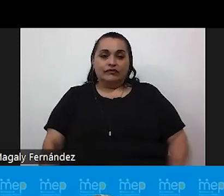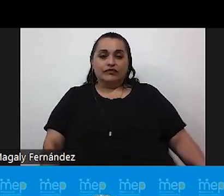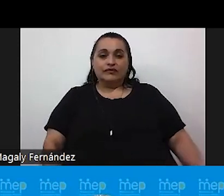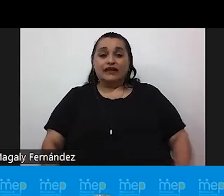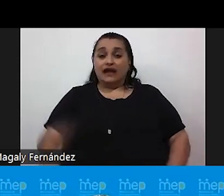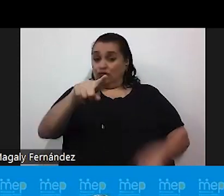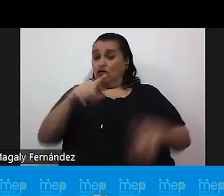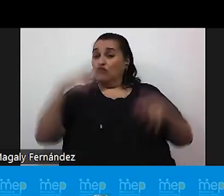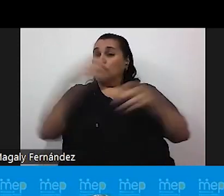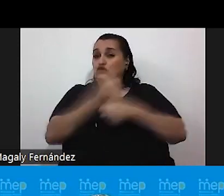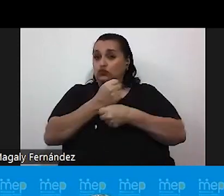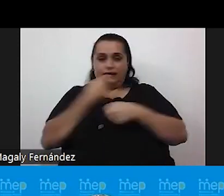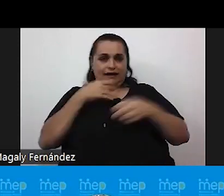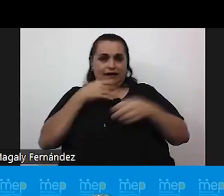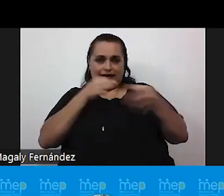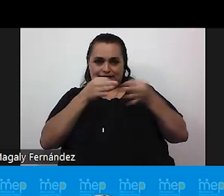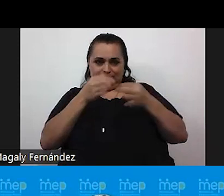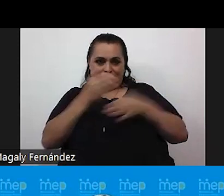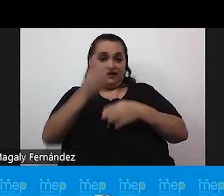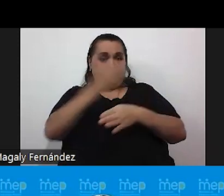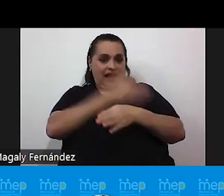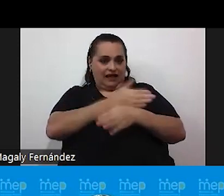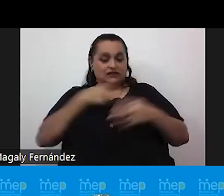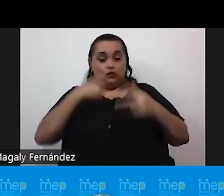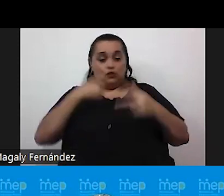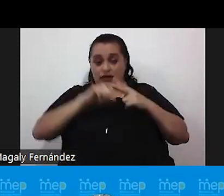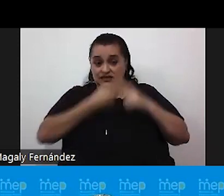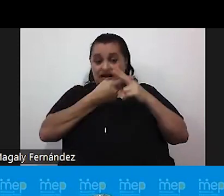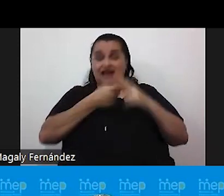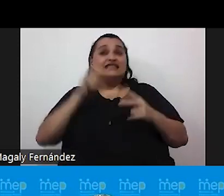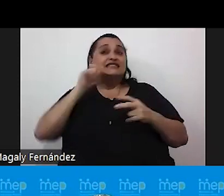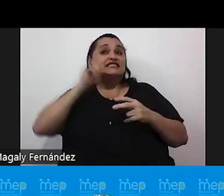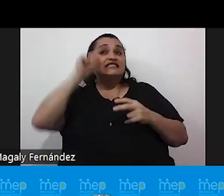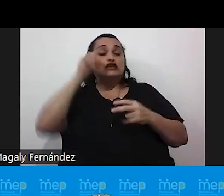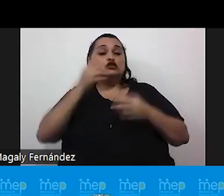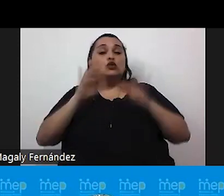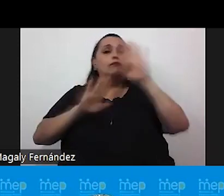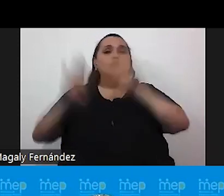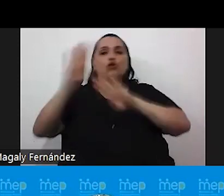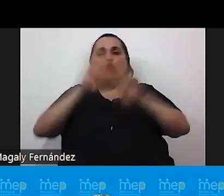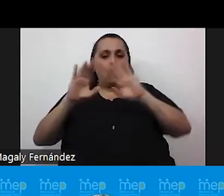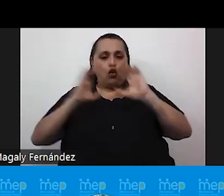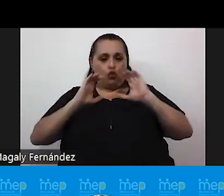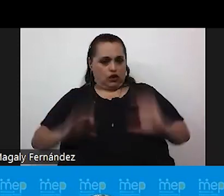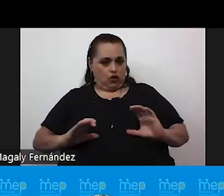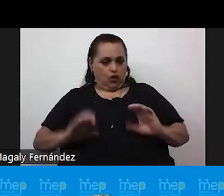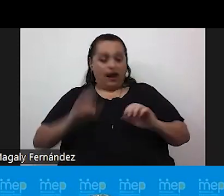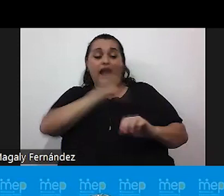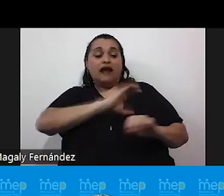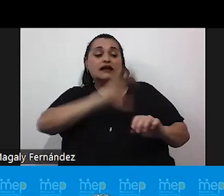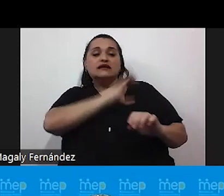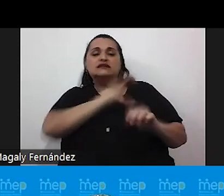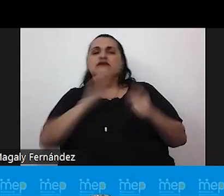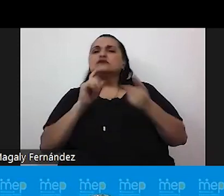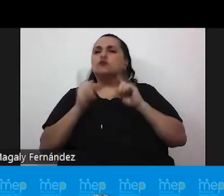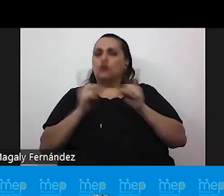resumen de lo que acabamos de ver. Y voy a iniciar con el sexo biológico y les contaba que teníamos estas características y